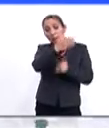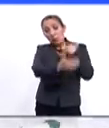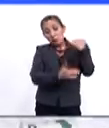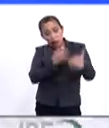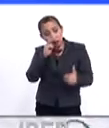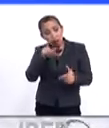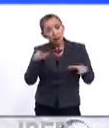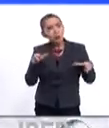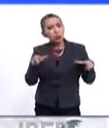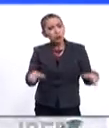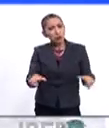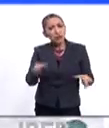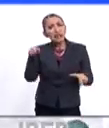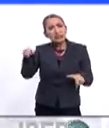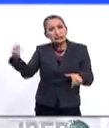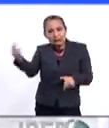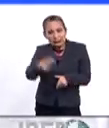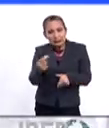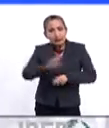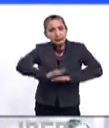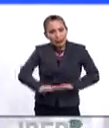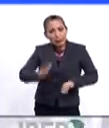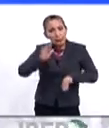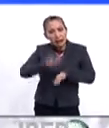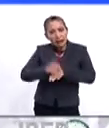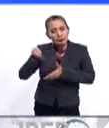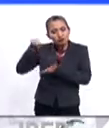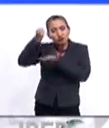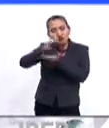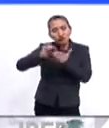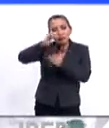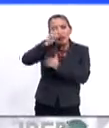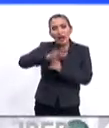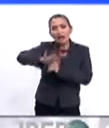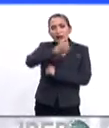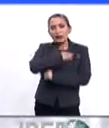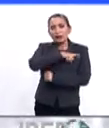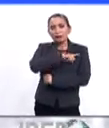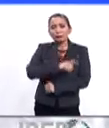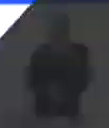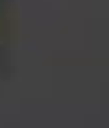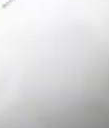avances en seguridad y la necesidad de aumentar el presupuesto del sector salud.